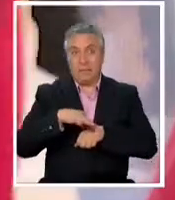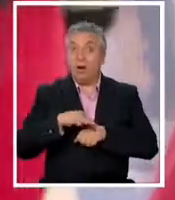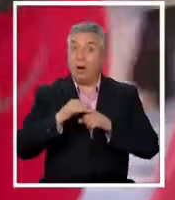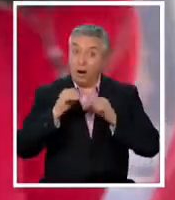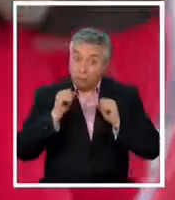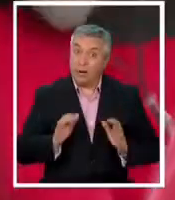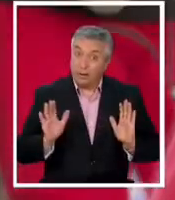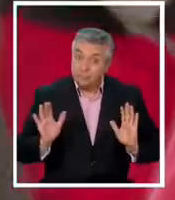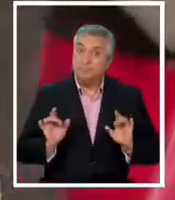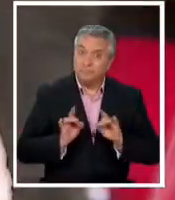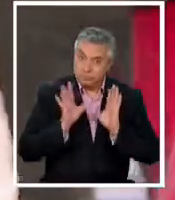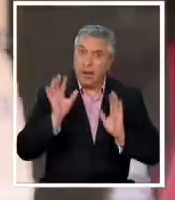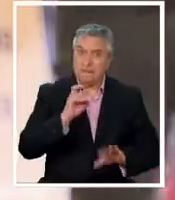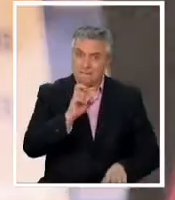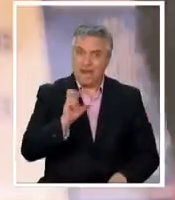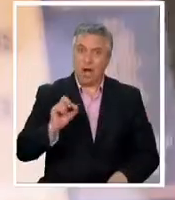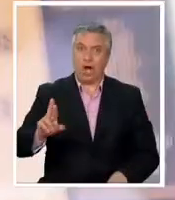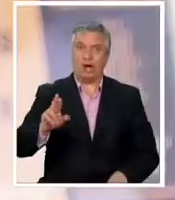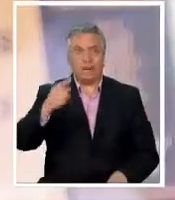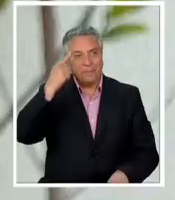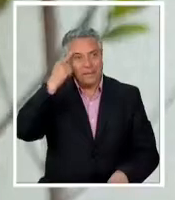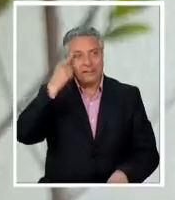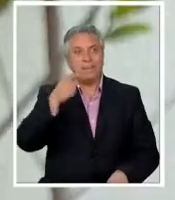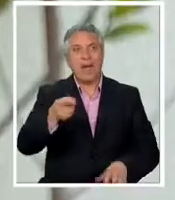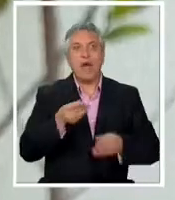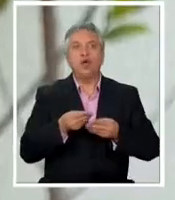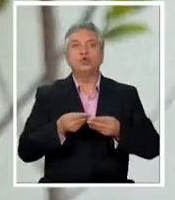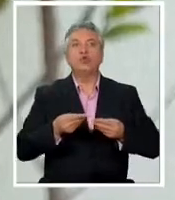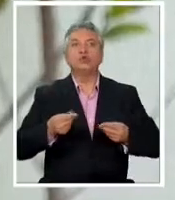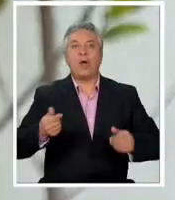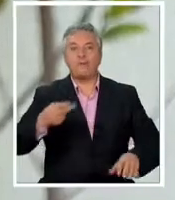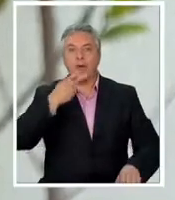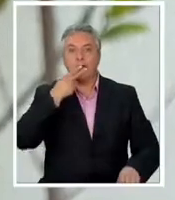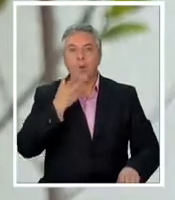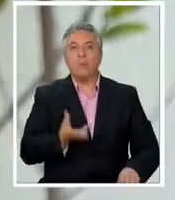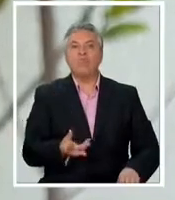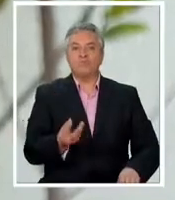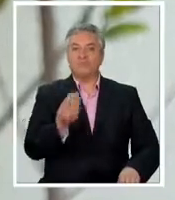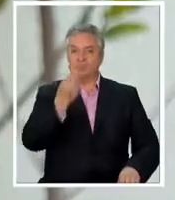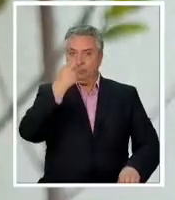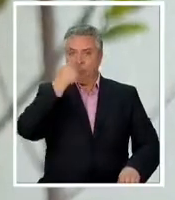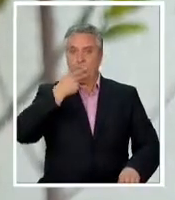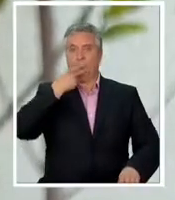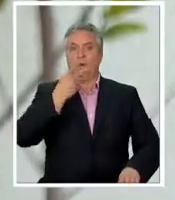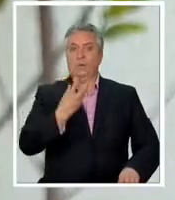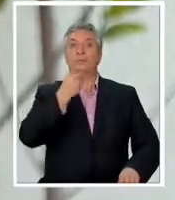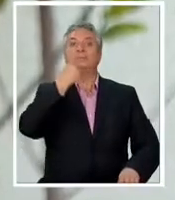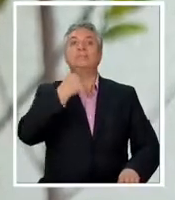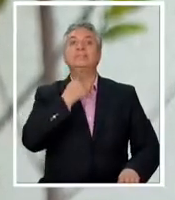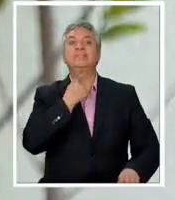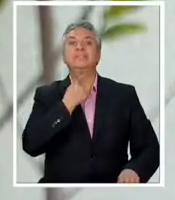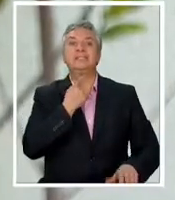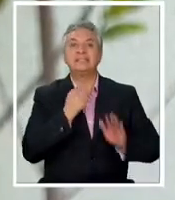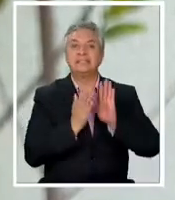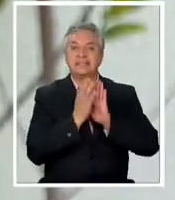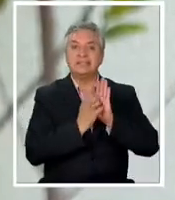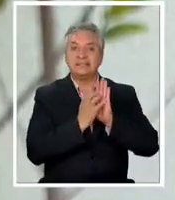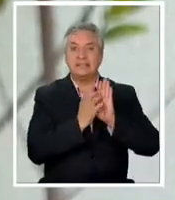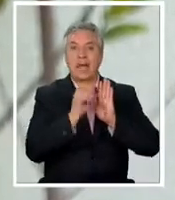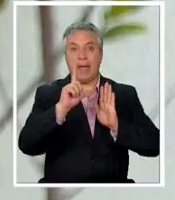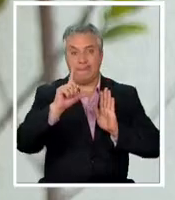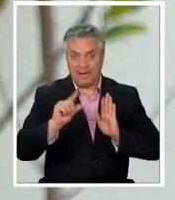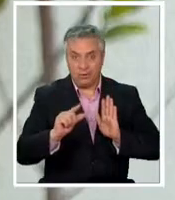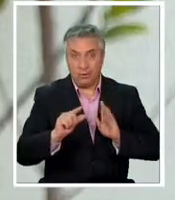peor sienten que efectivamente es más suave cuando entra cuando inhalan ¿no es cierto? y la garganta no se les irrita tanto